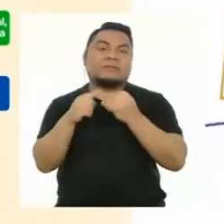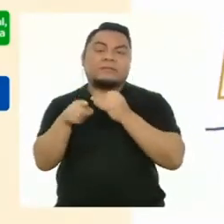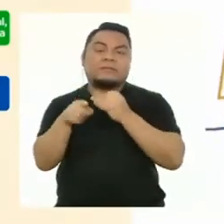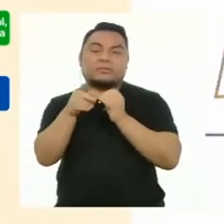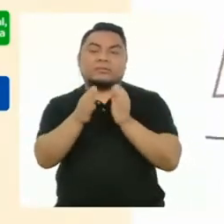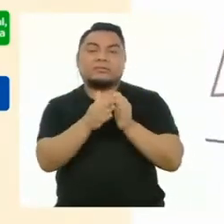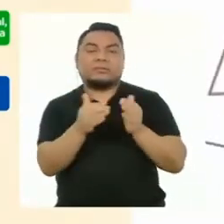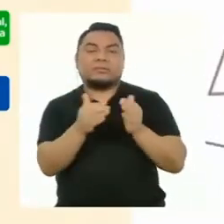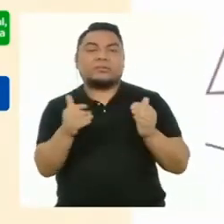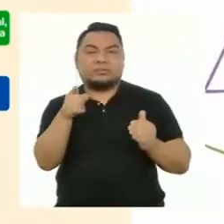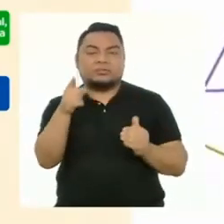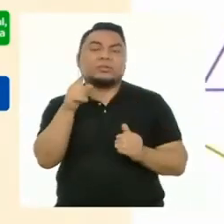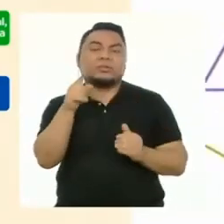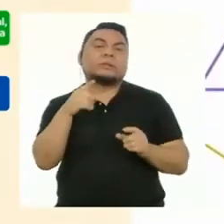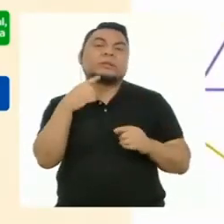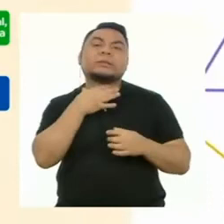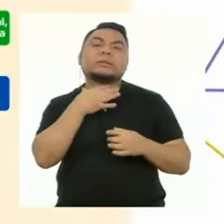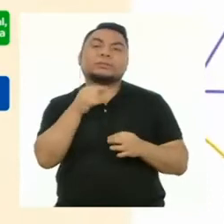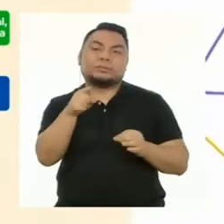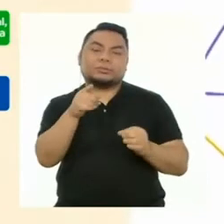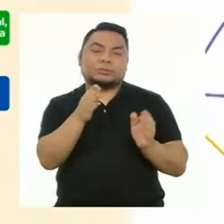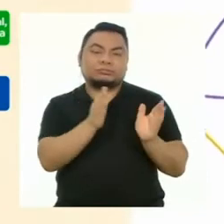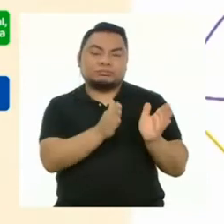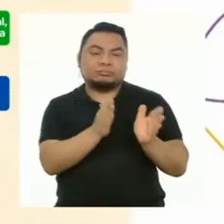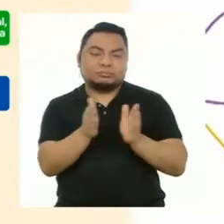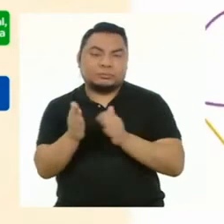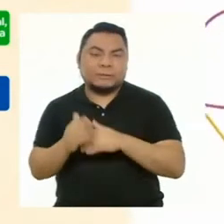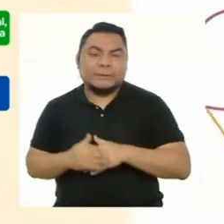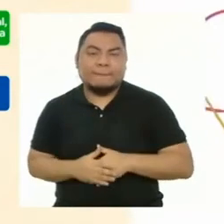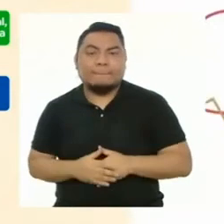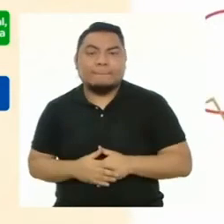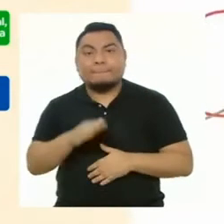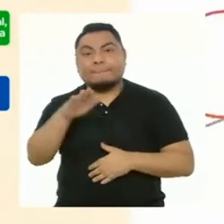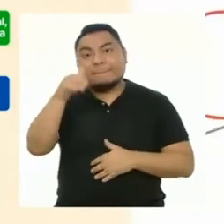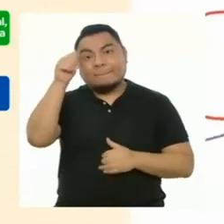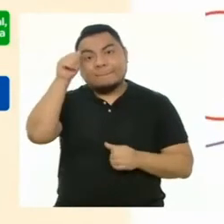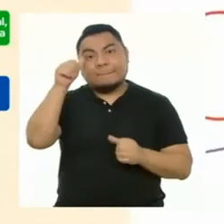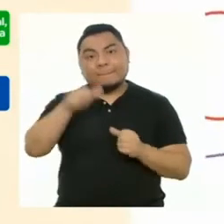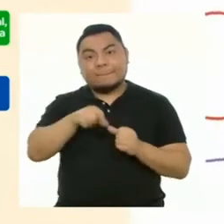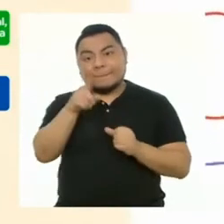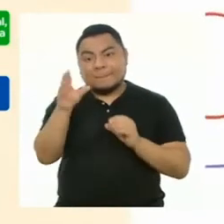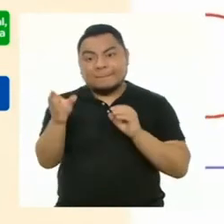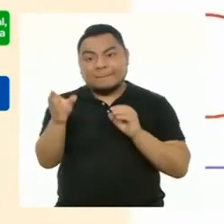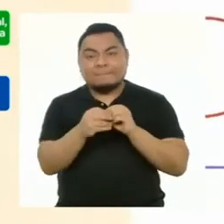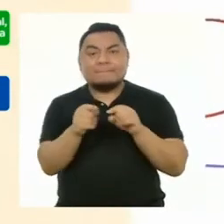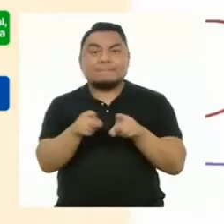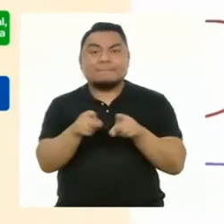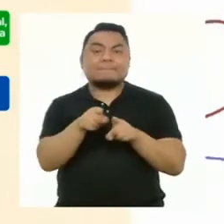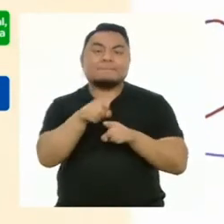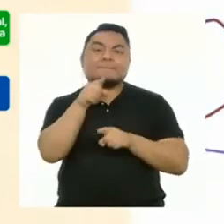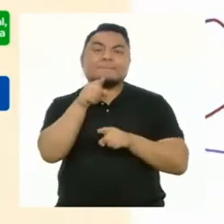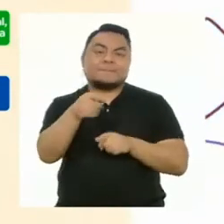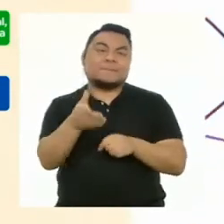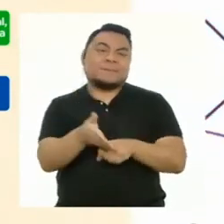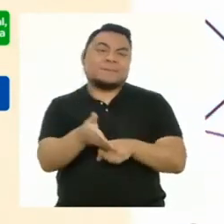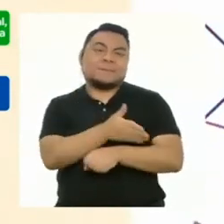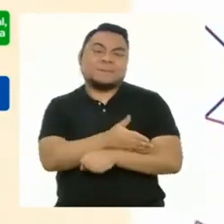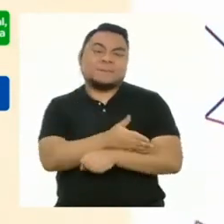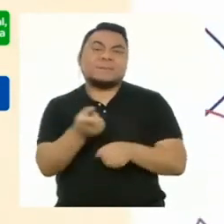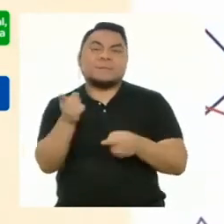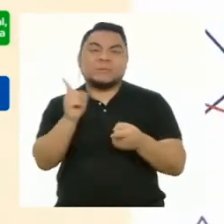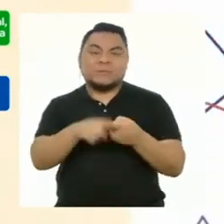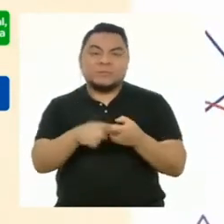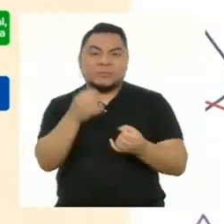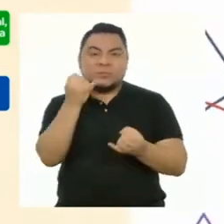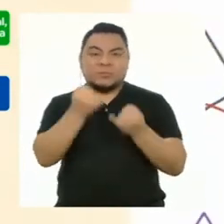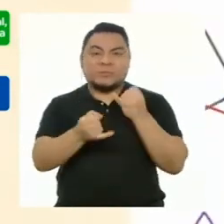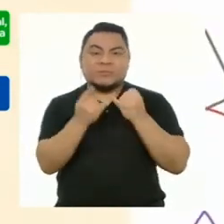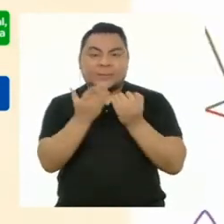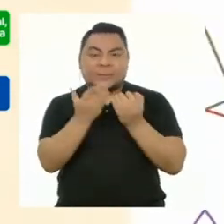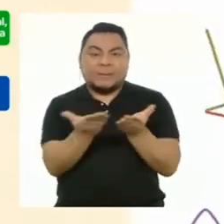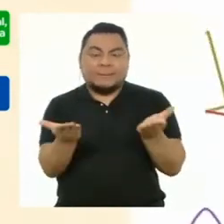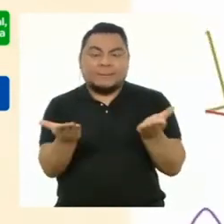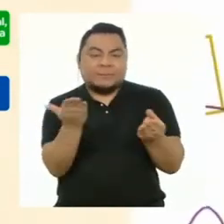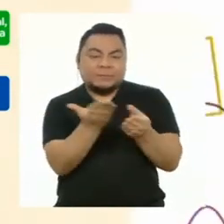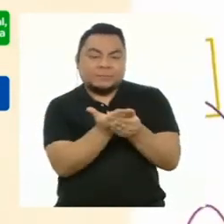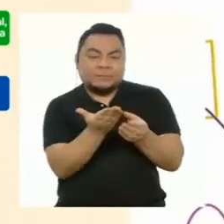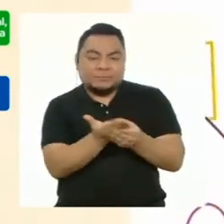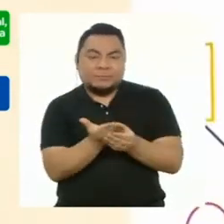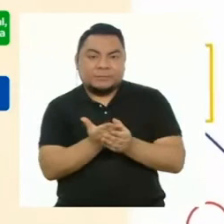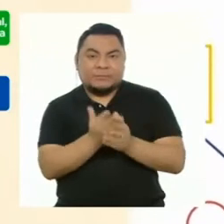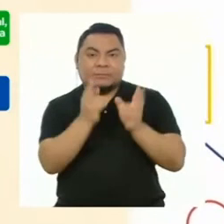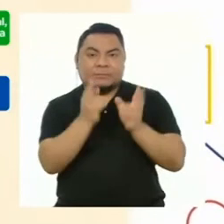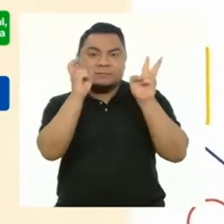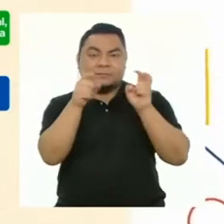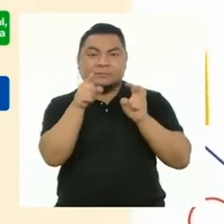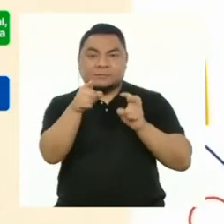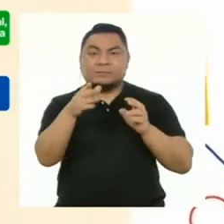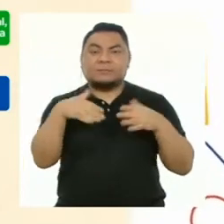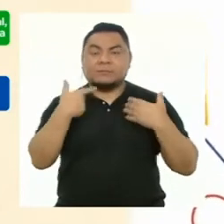secuencialmente por la fecha en la que fueron asignados. Recuerda que debes incluir también tus versiones previas hasta la versión final de tus productos. En